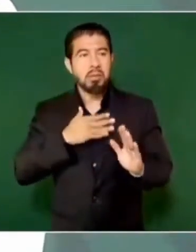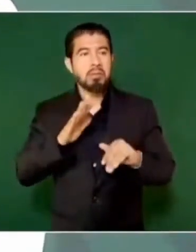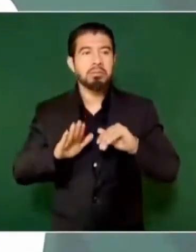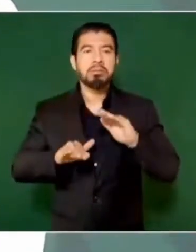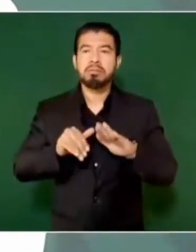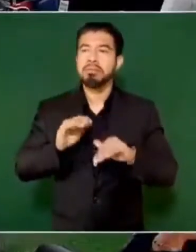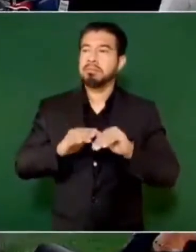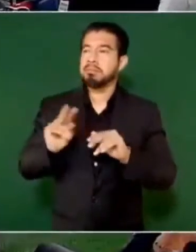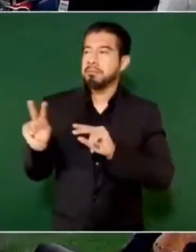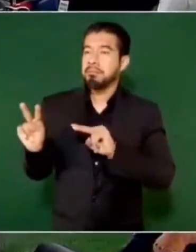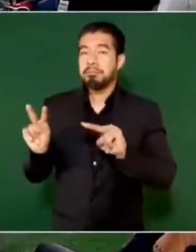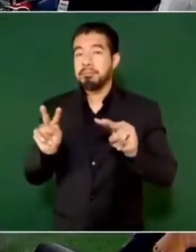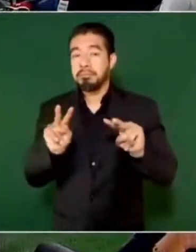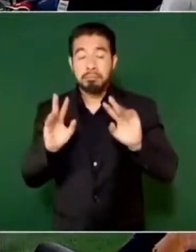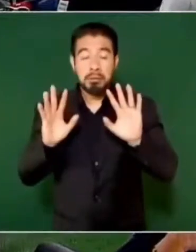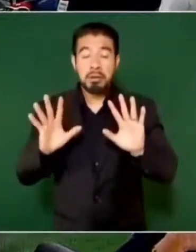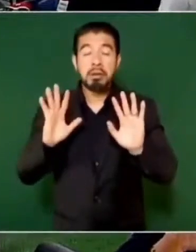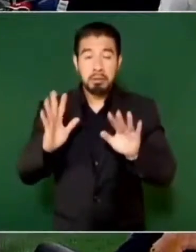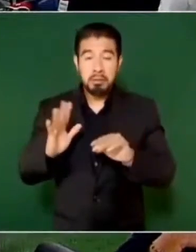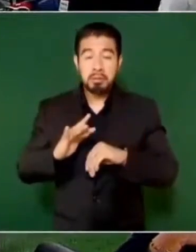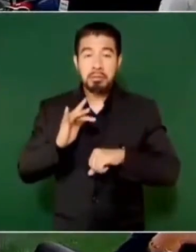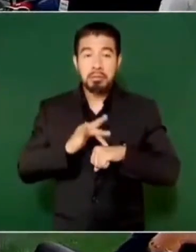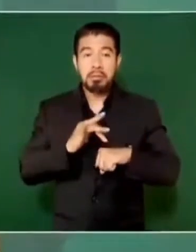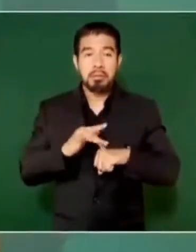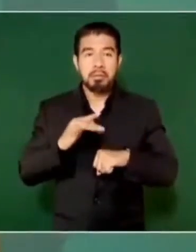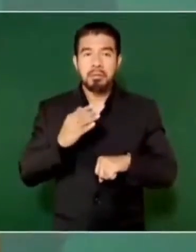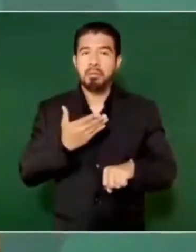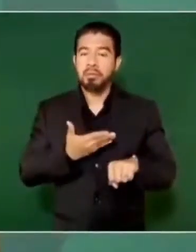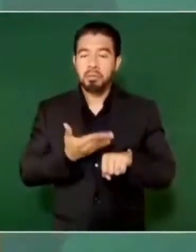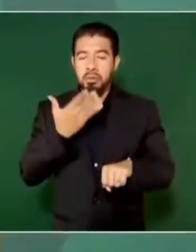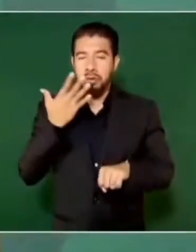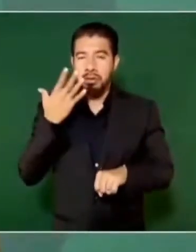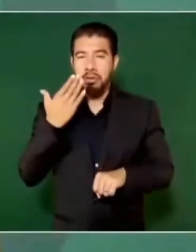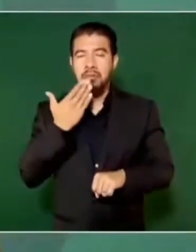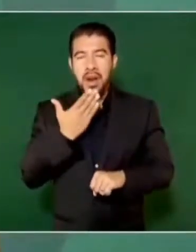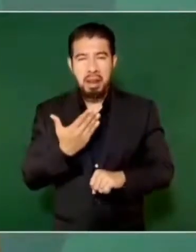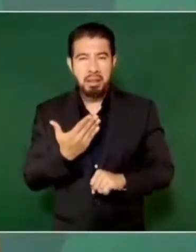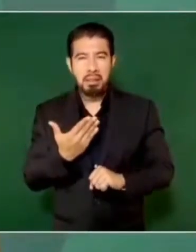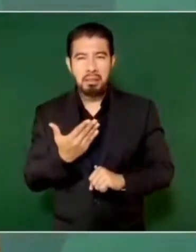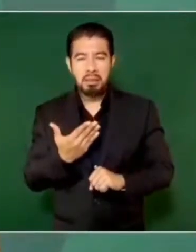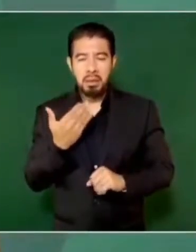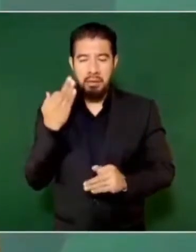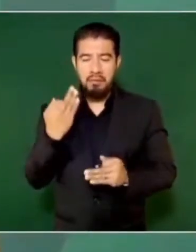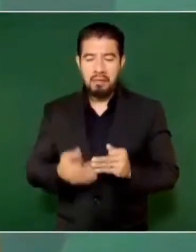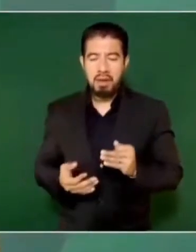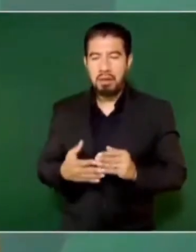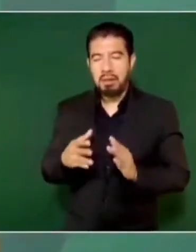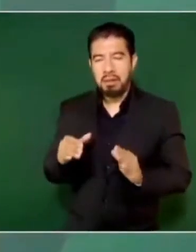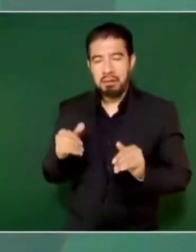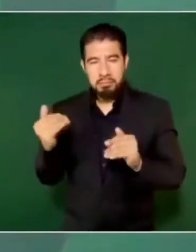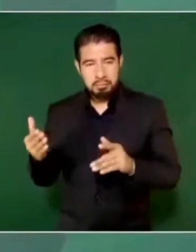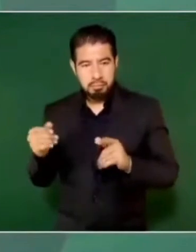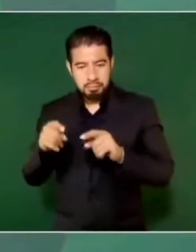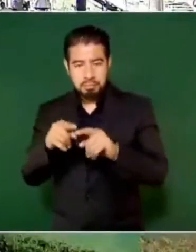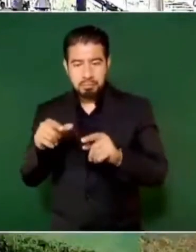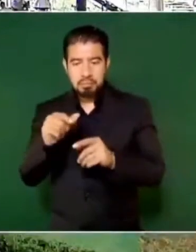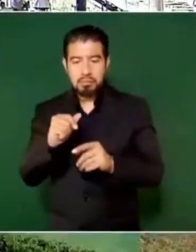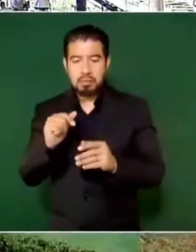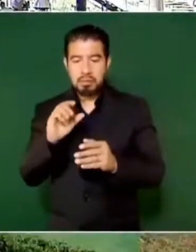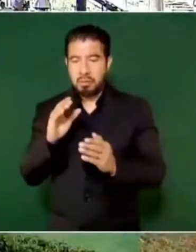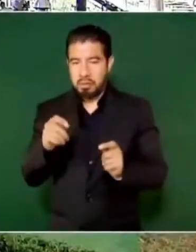quedó muy bien. Falta de este lado y ya se ha avanzado, pero Carlos.